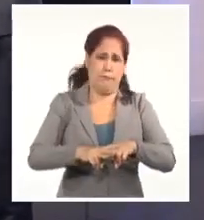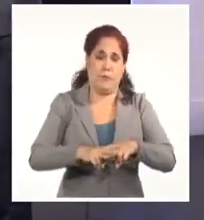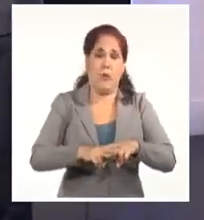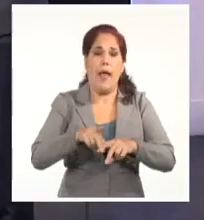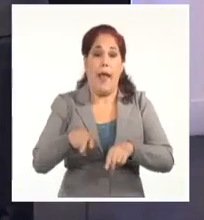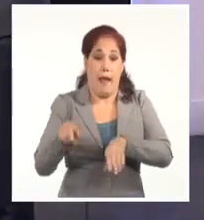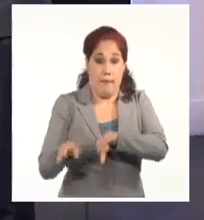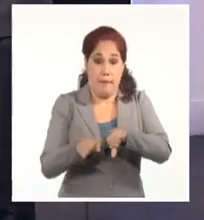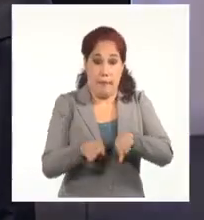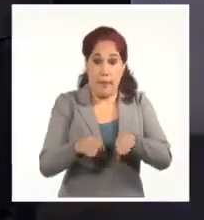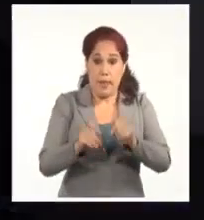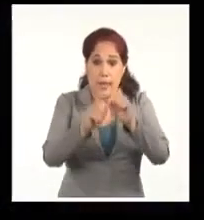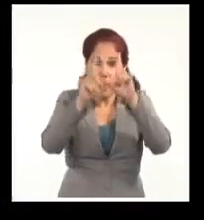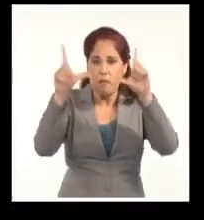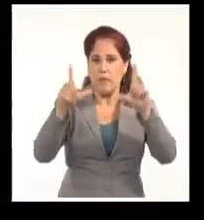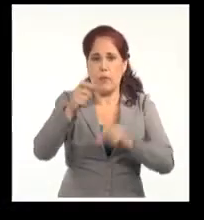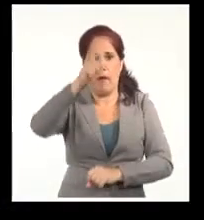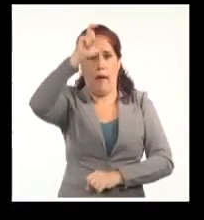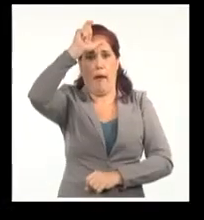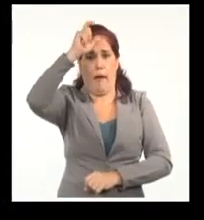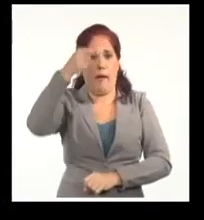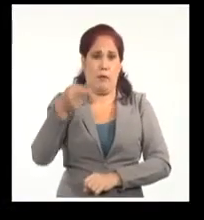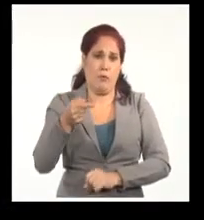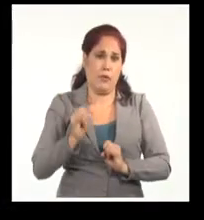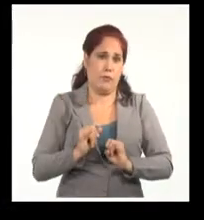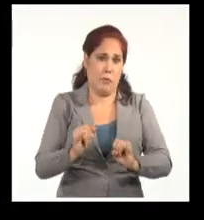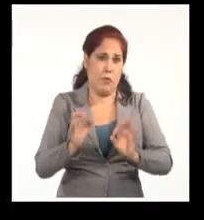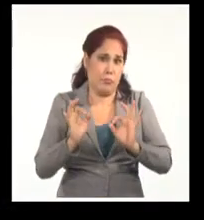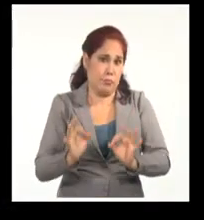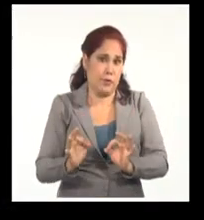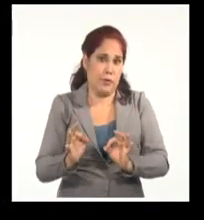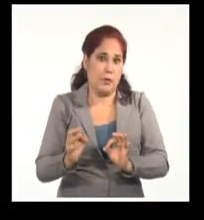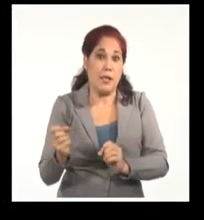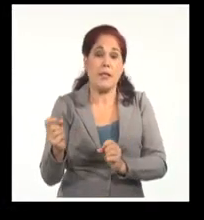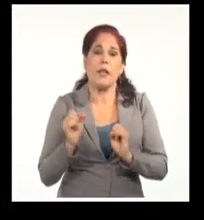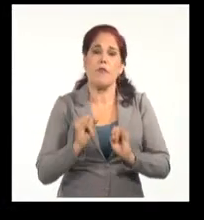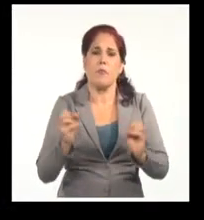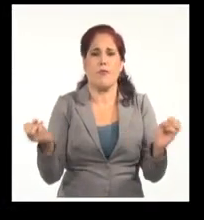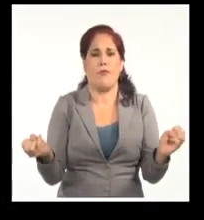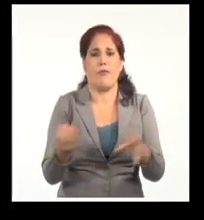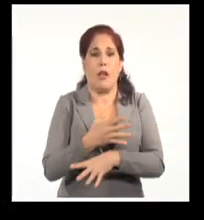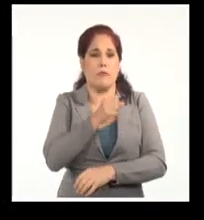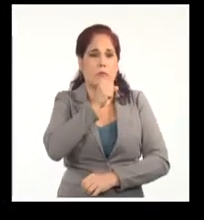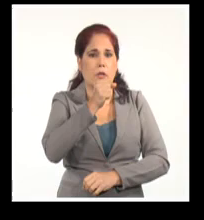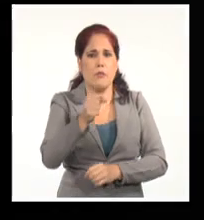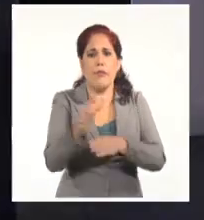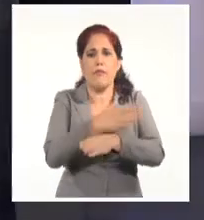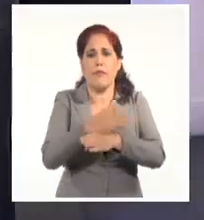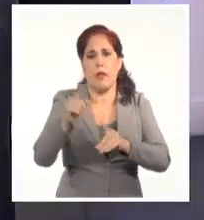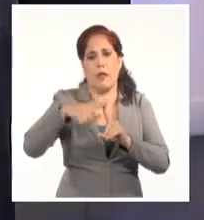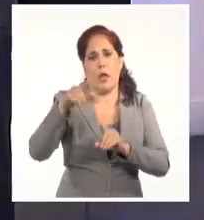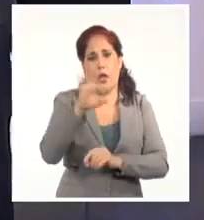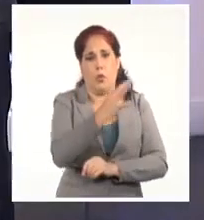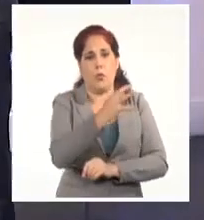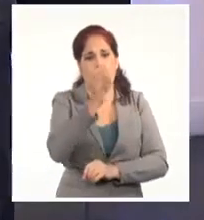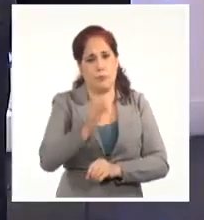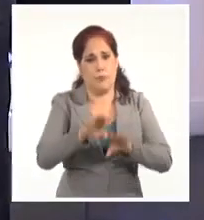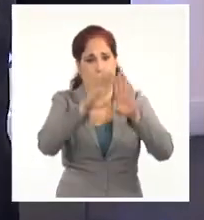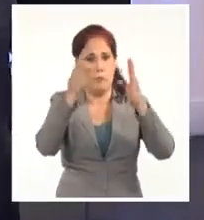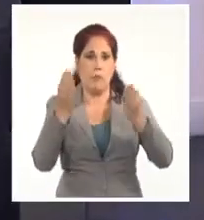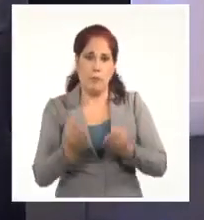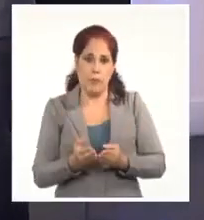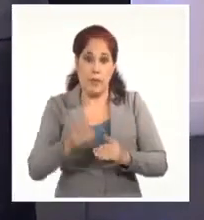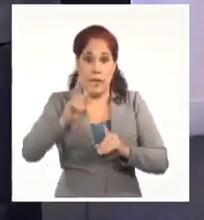Egipto. Y no solo lo decimos en nuestro noticiero, sino que ha sido una noticia falsa denunciada en varios medios serios del mundo. La